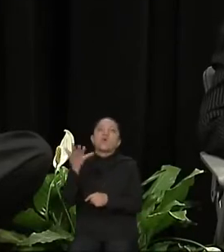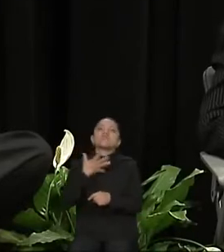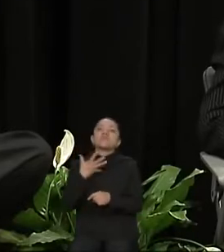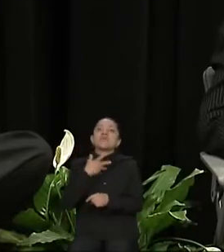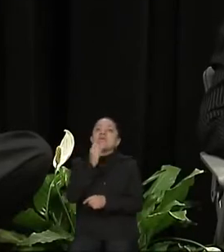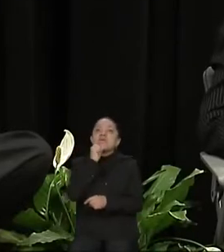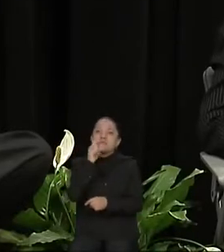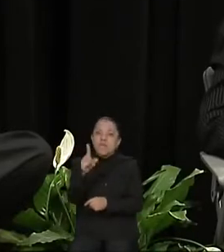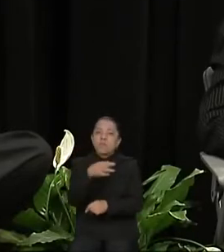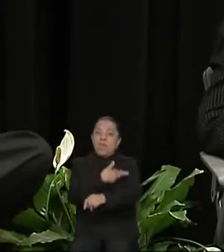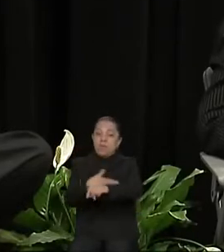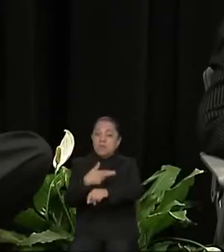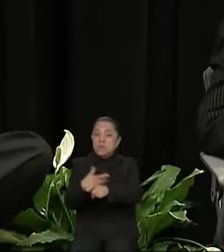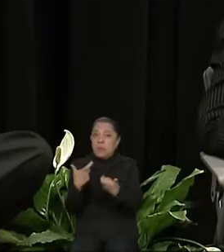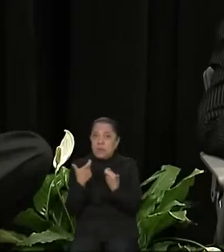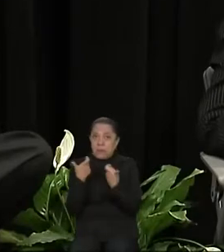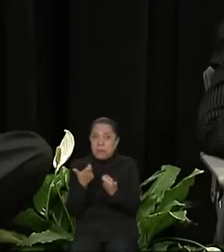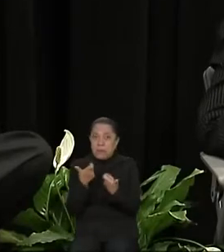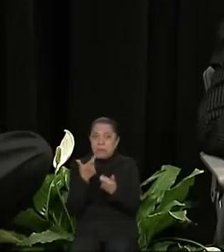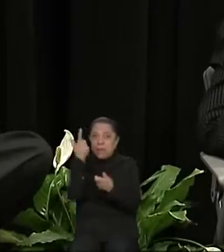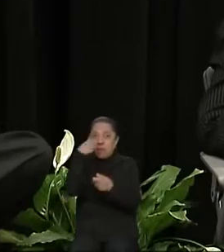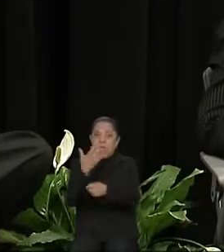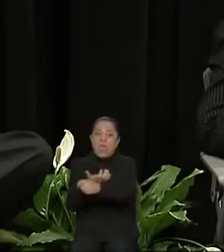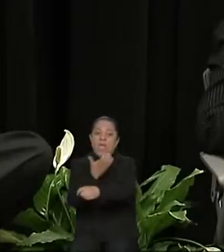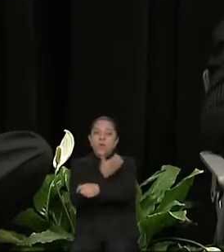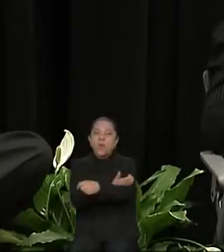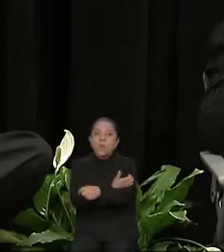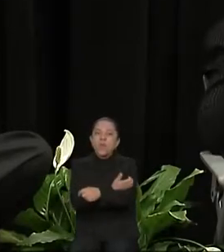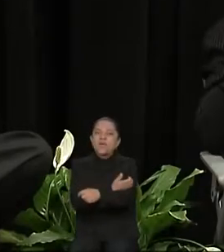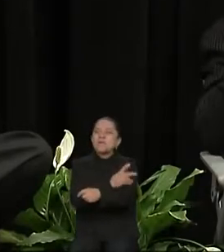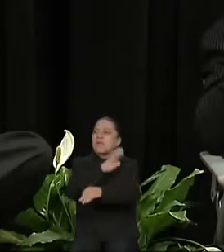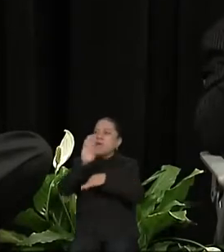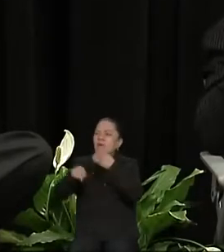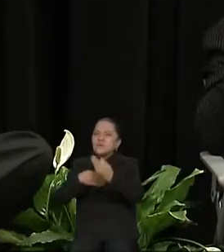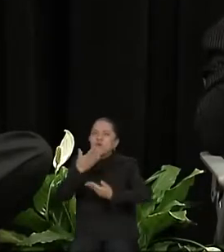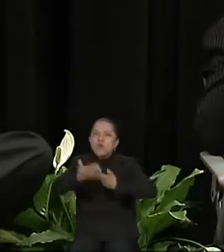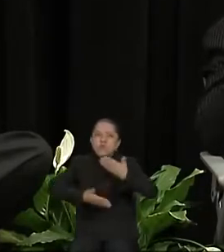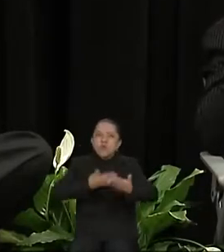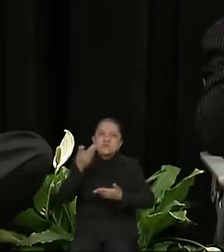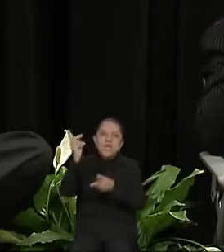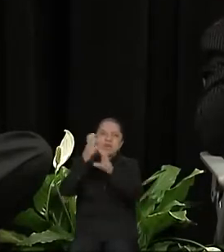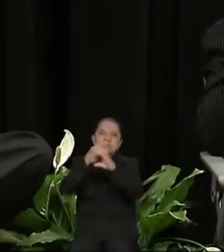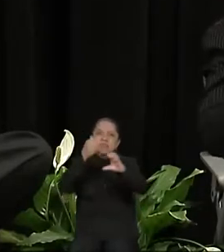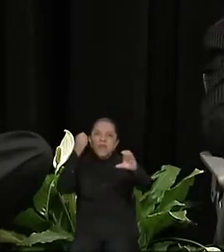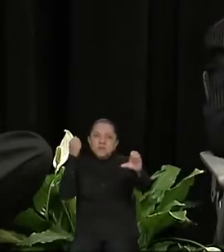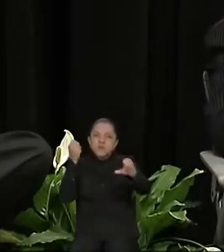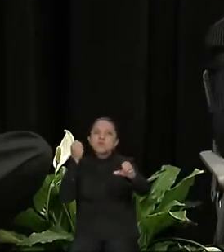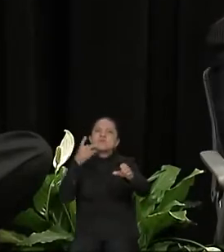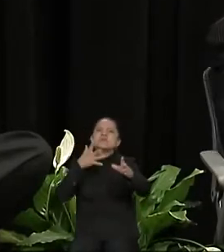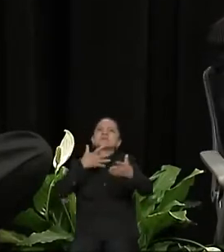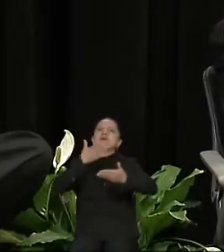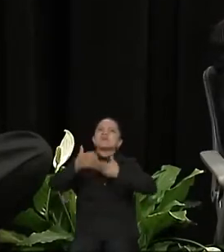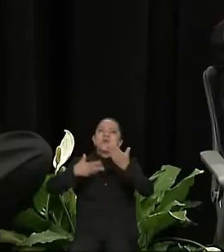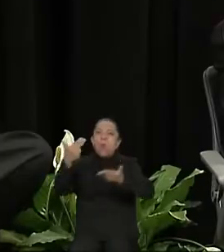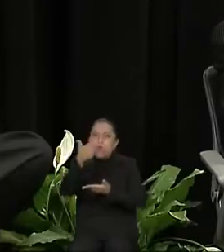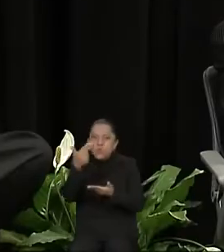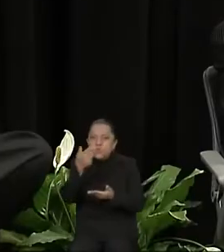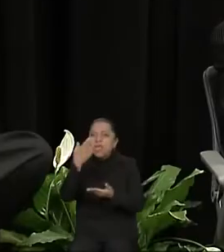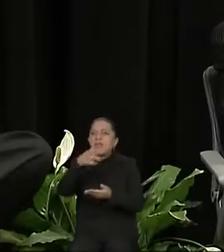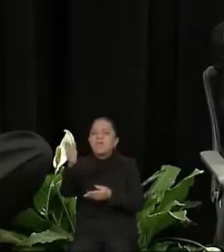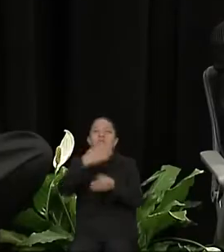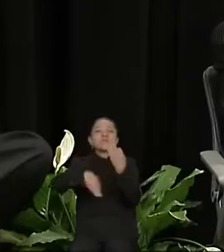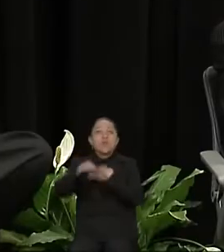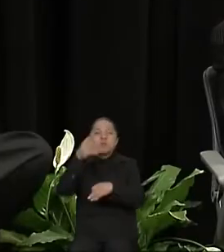de recursos, que se acompañe a los prestadores de servicios, a los transportistas, vamos a trabajar para que puedan llegar a Morelos más recursos